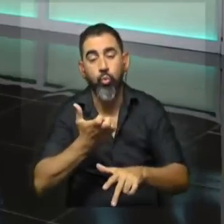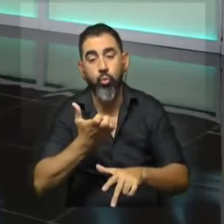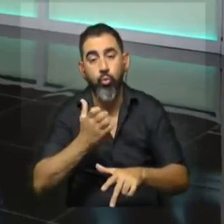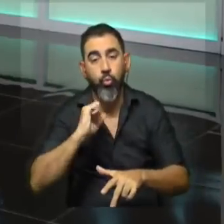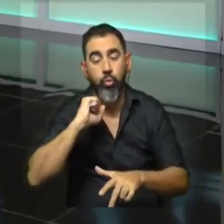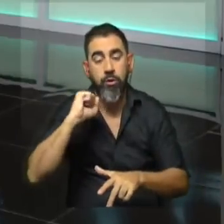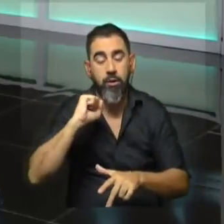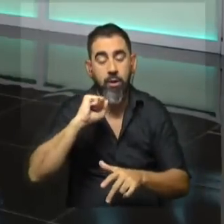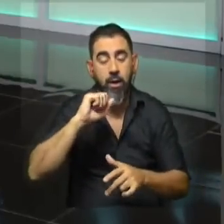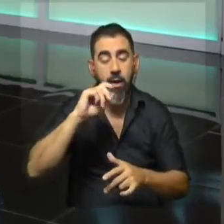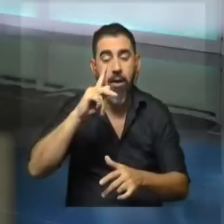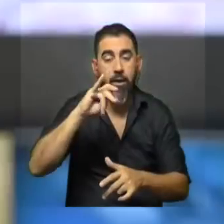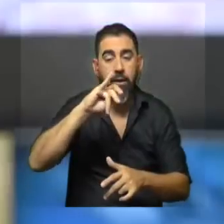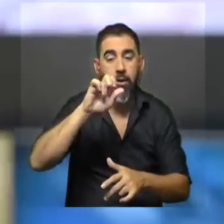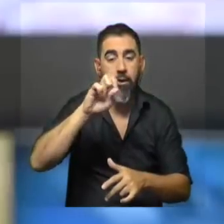la capital de Ucrania.